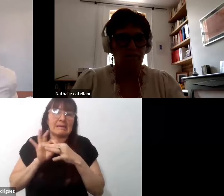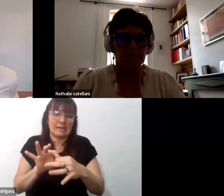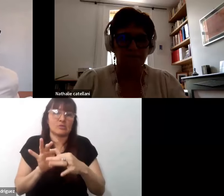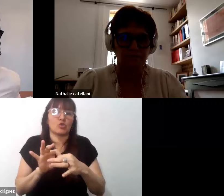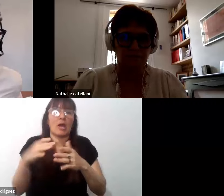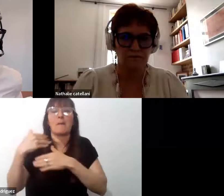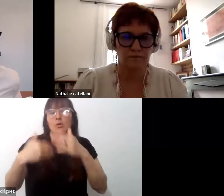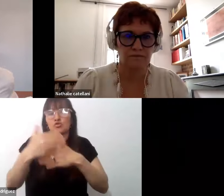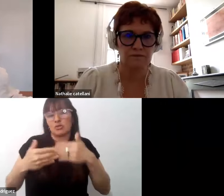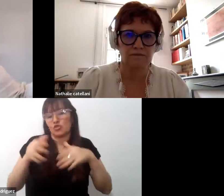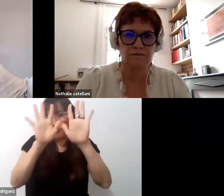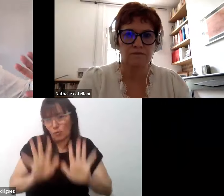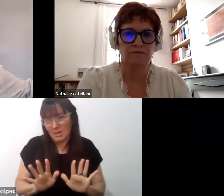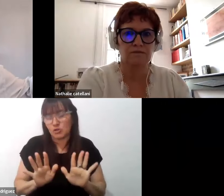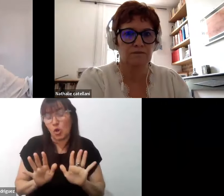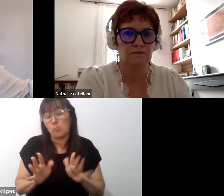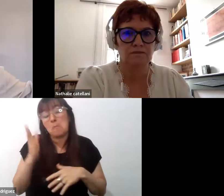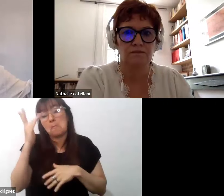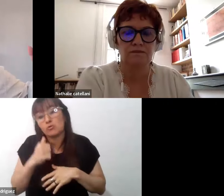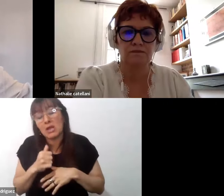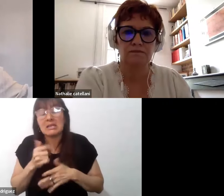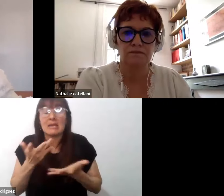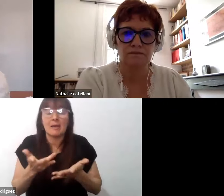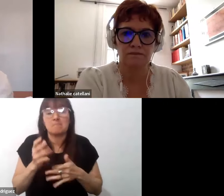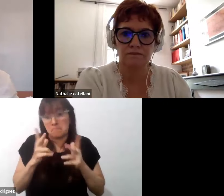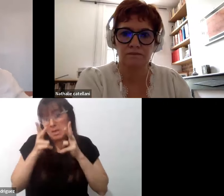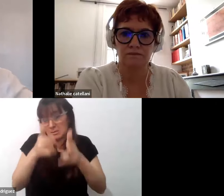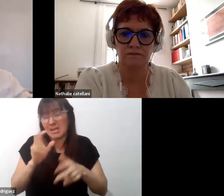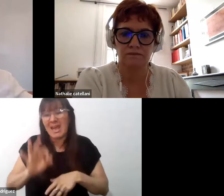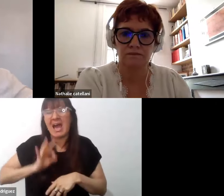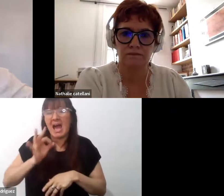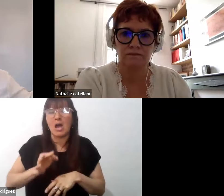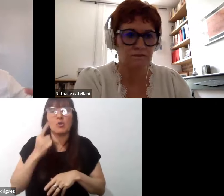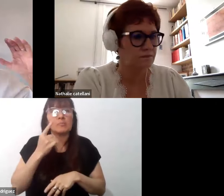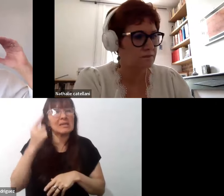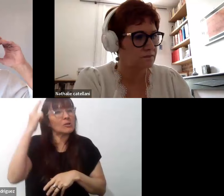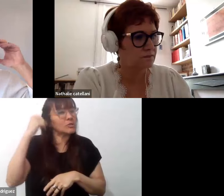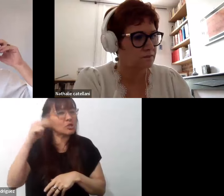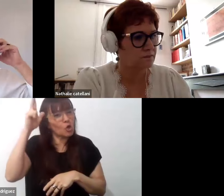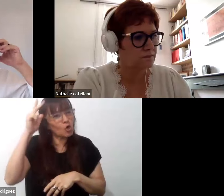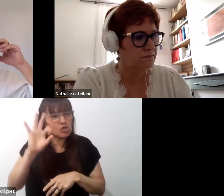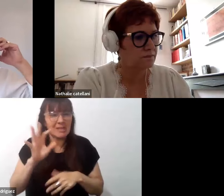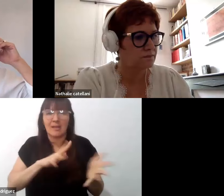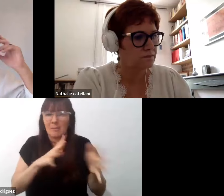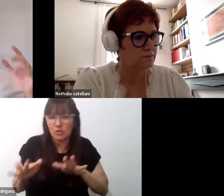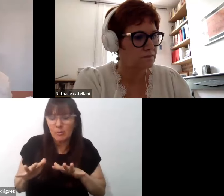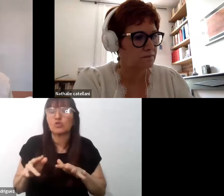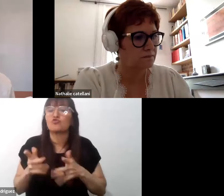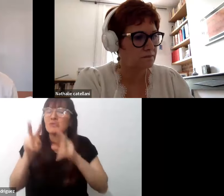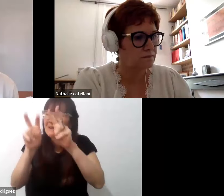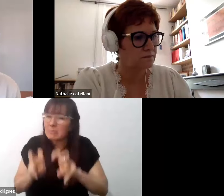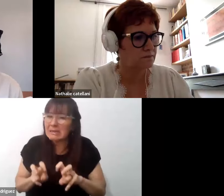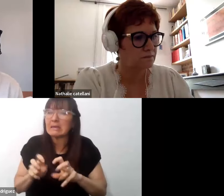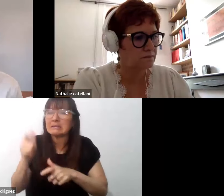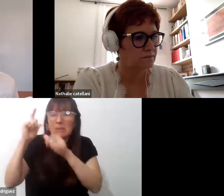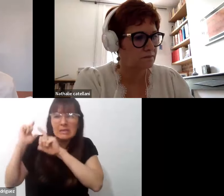gustaría recuperar, ¿no? Que desde el año 1980 aproximadamente existen experiencias de investigaciones universitarias,